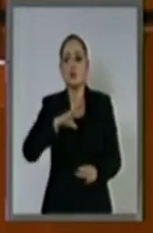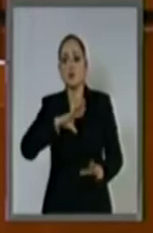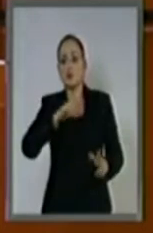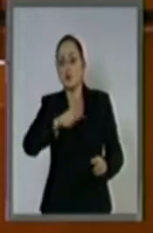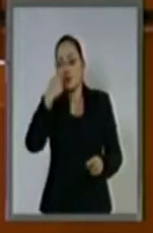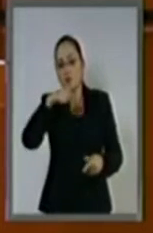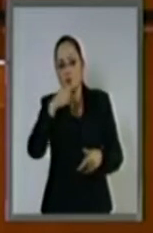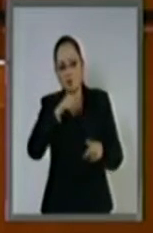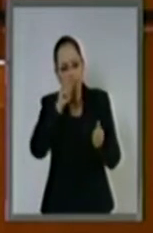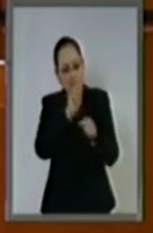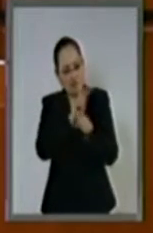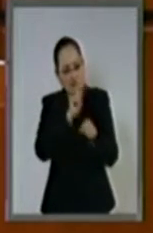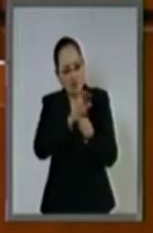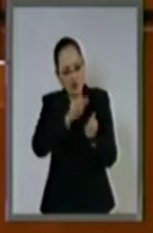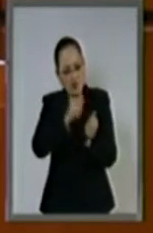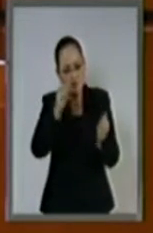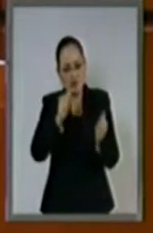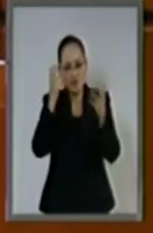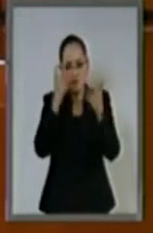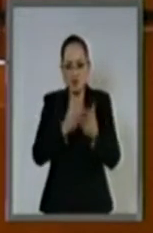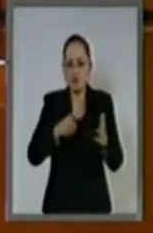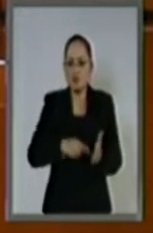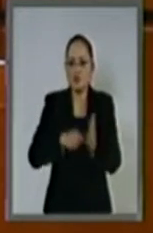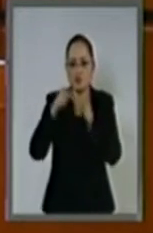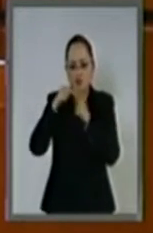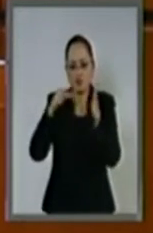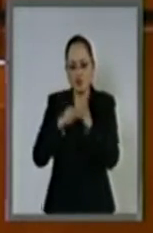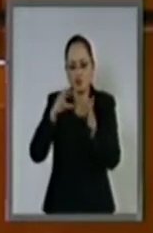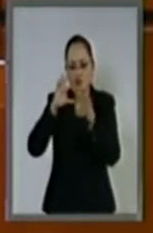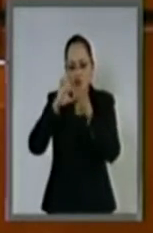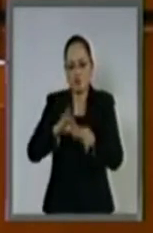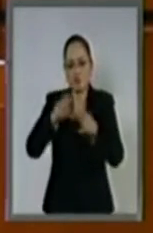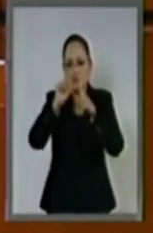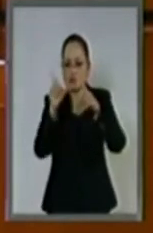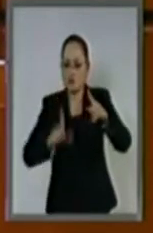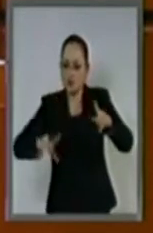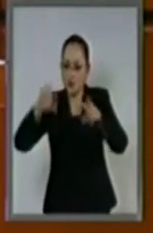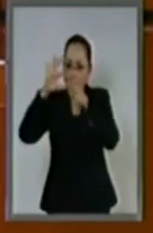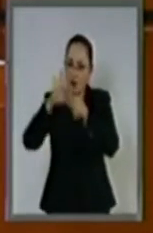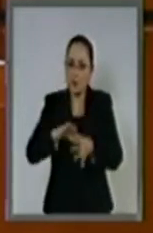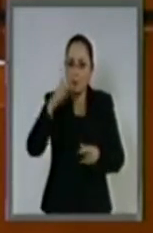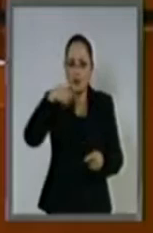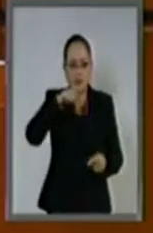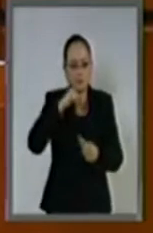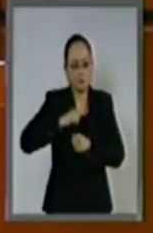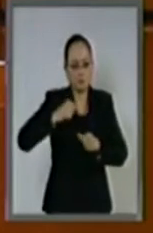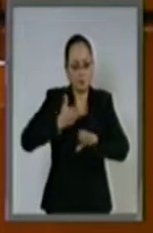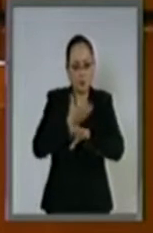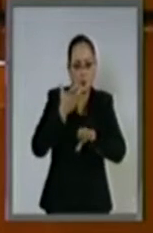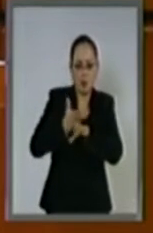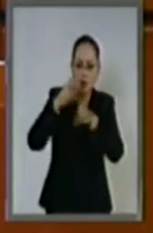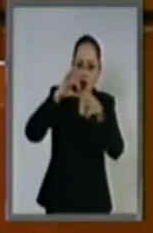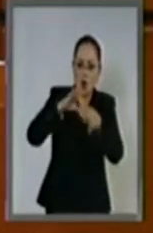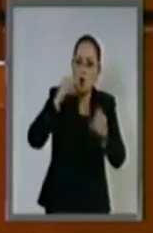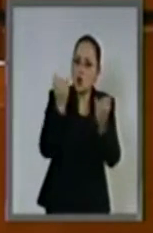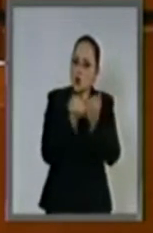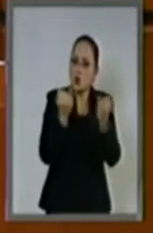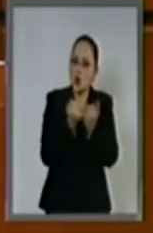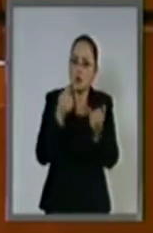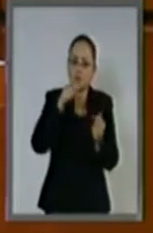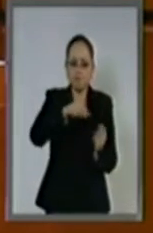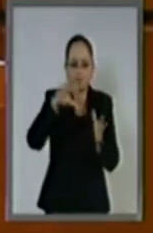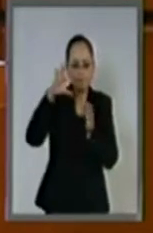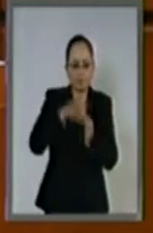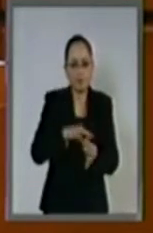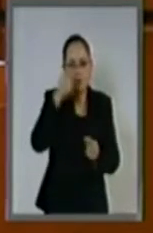de fiscalización que homologan todas las normas a nivel nacional para que las autoridades estatales se encuentren articuladas